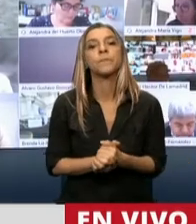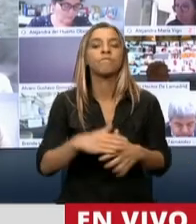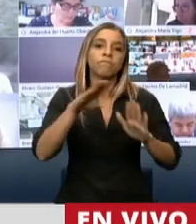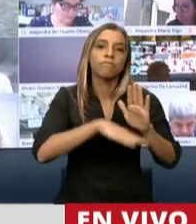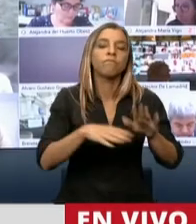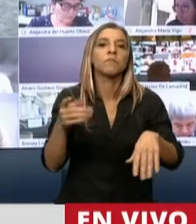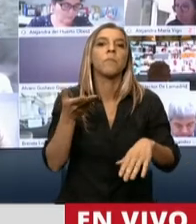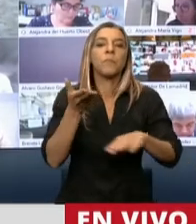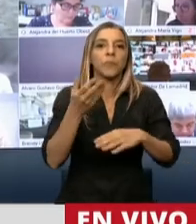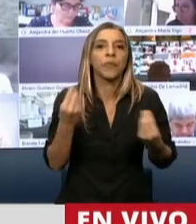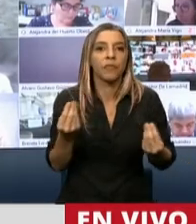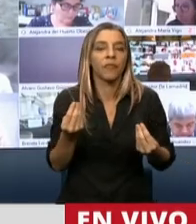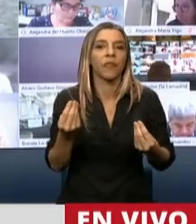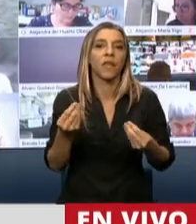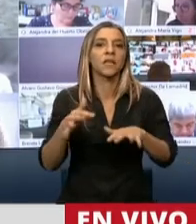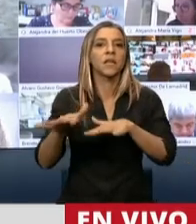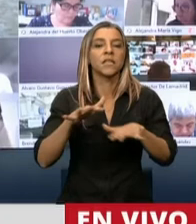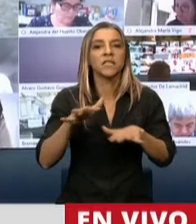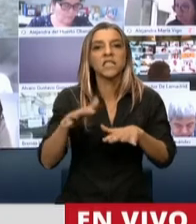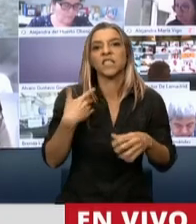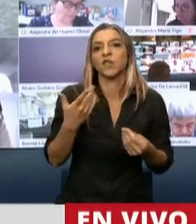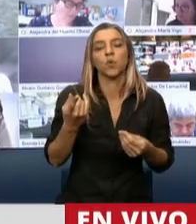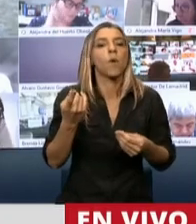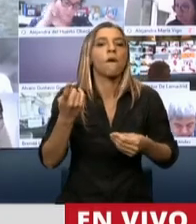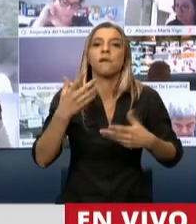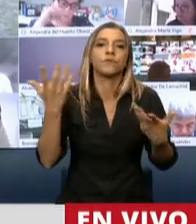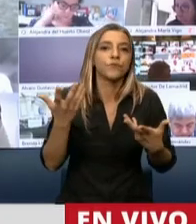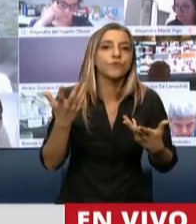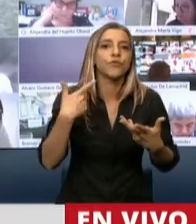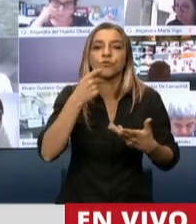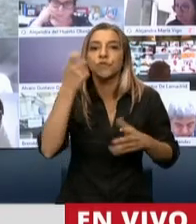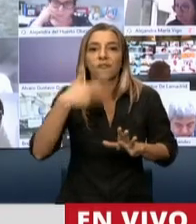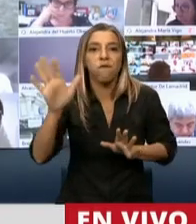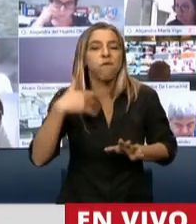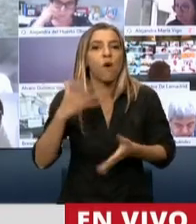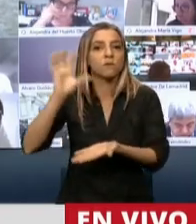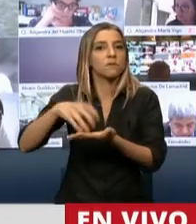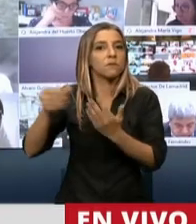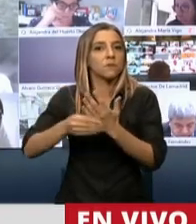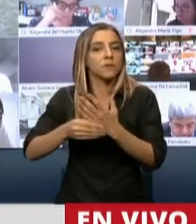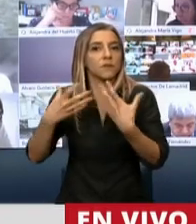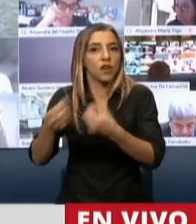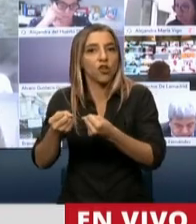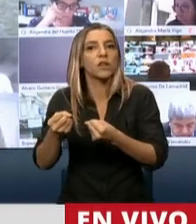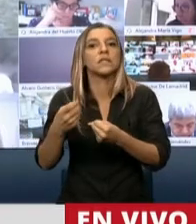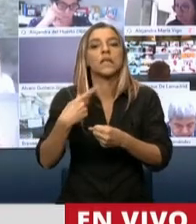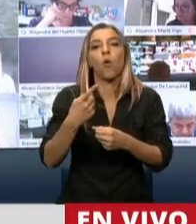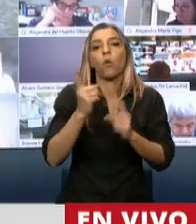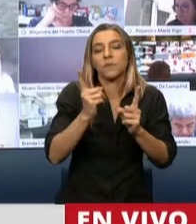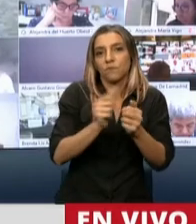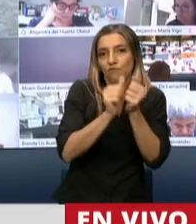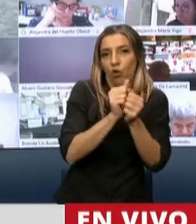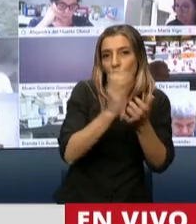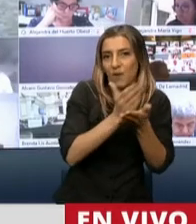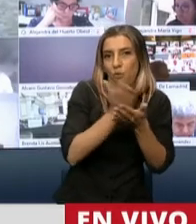prórrogas de jurisdicción frente a situaciones o litigios que surgieran entre el Ministerio de Salud y la industria contratante.